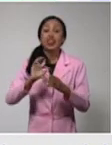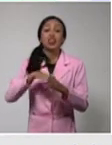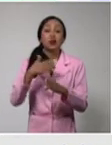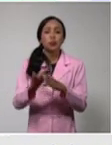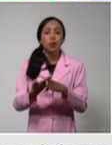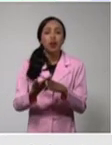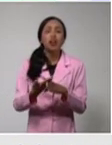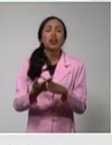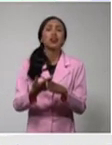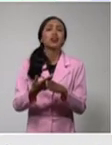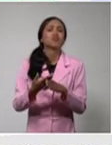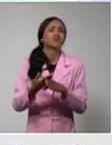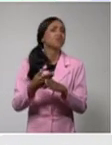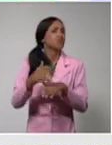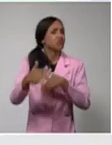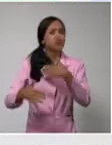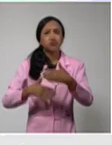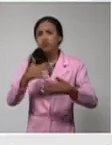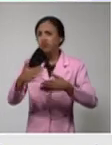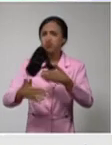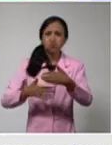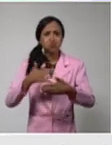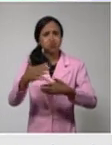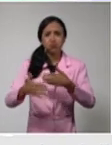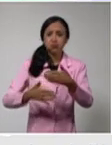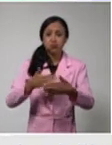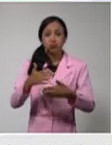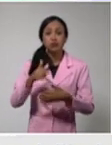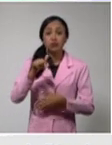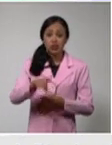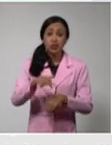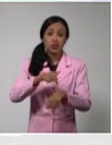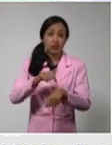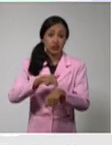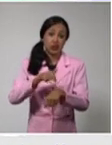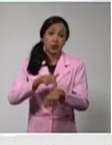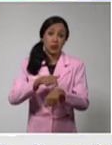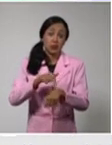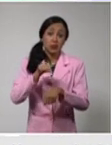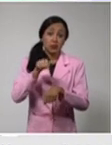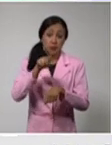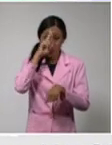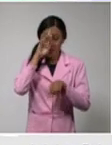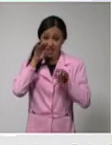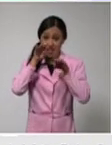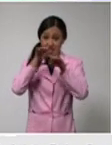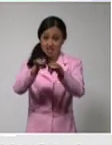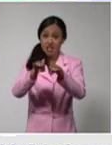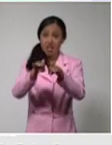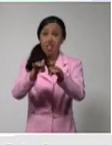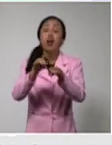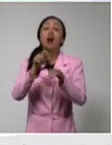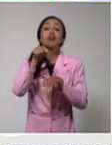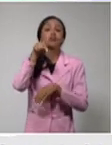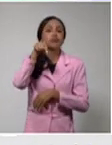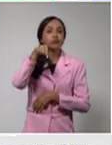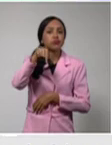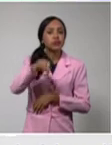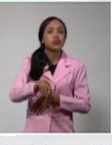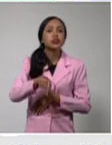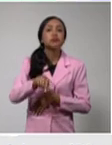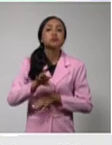complicaciones que presentó en su estando ingresada, pues hace una